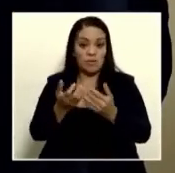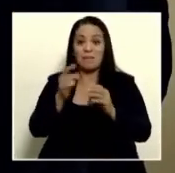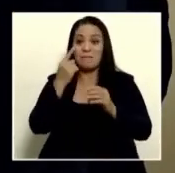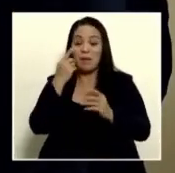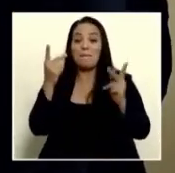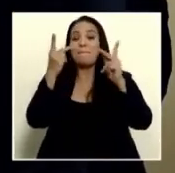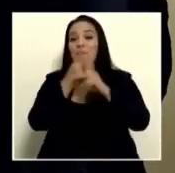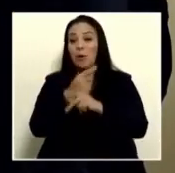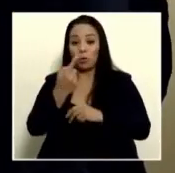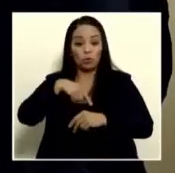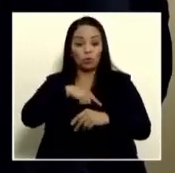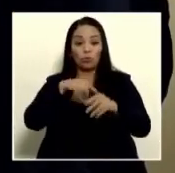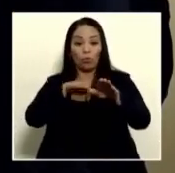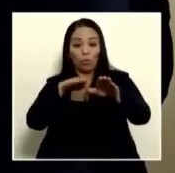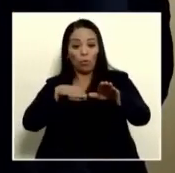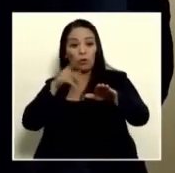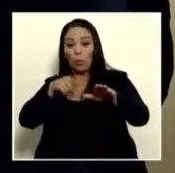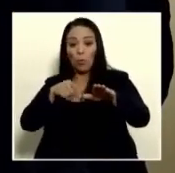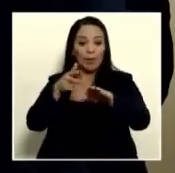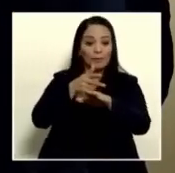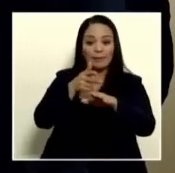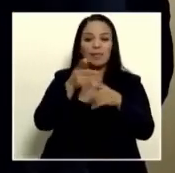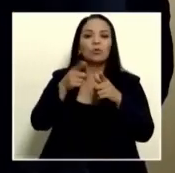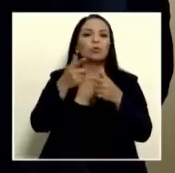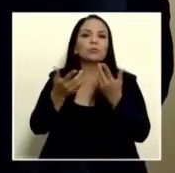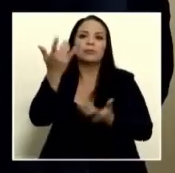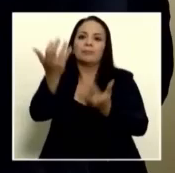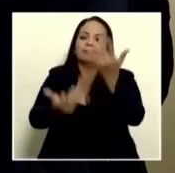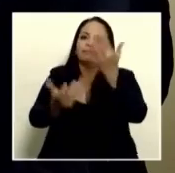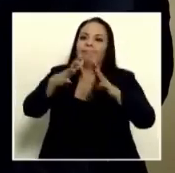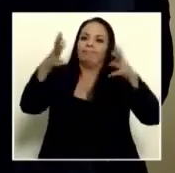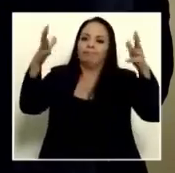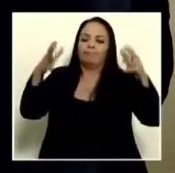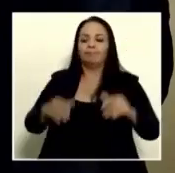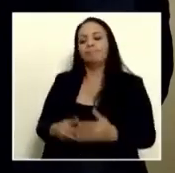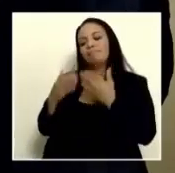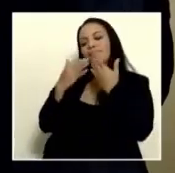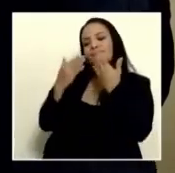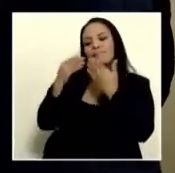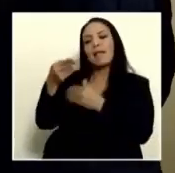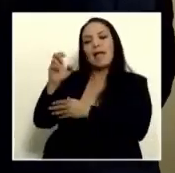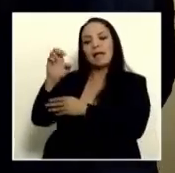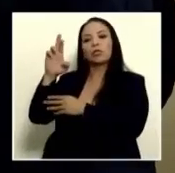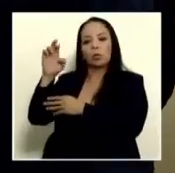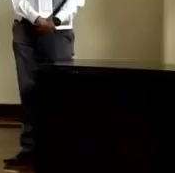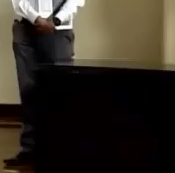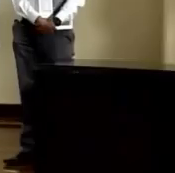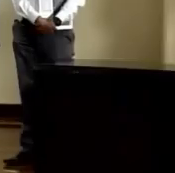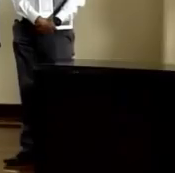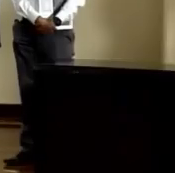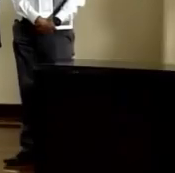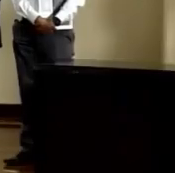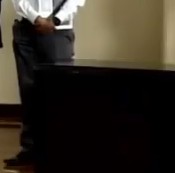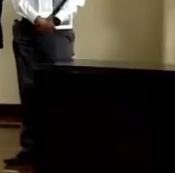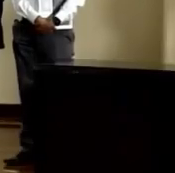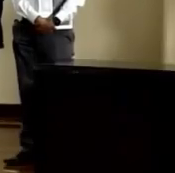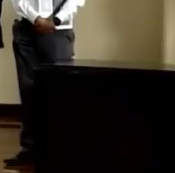nosotros oportunamente, indudablemente, el fuego va ser de grandes proporciones. Muchas gracias, don Héctor. Muchas gracias, coronel.